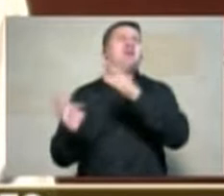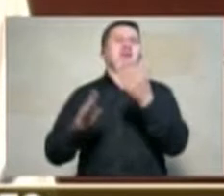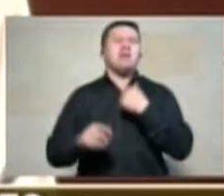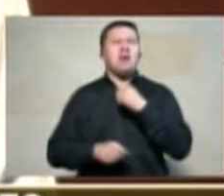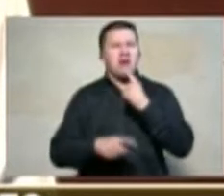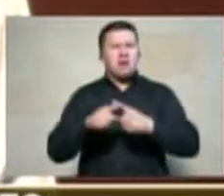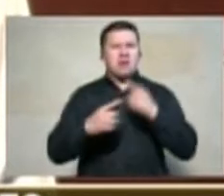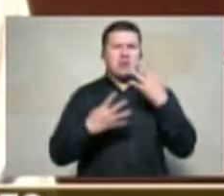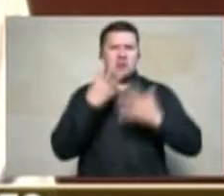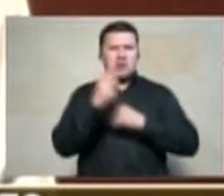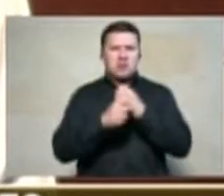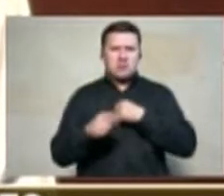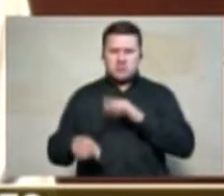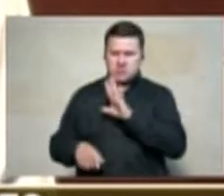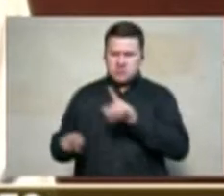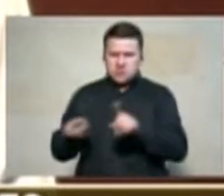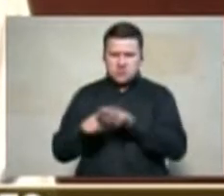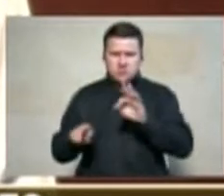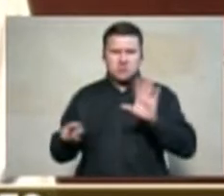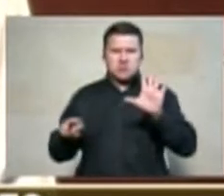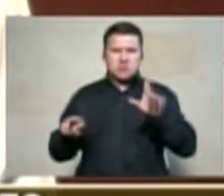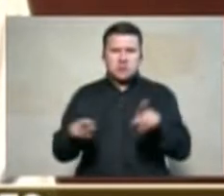14 años que éramos 5 hermanos